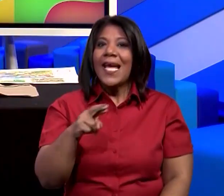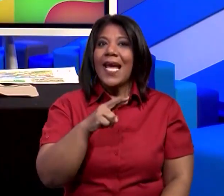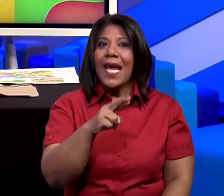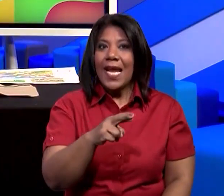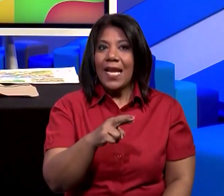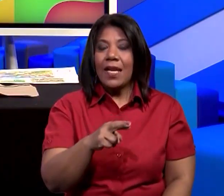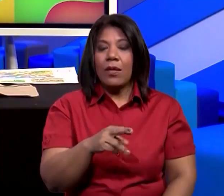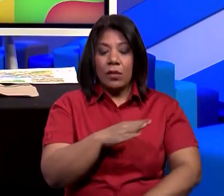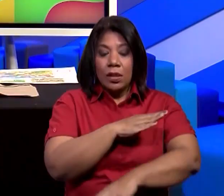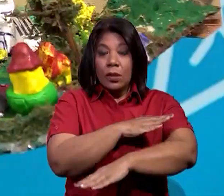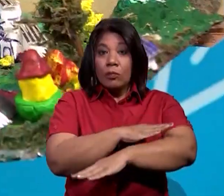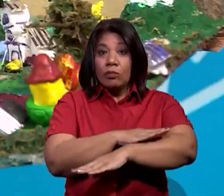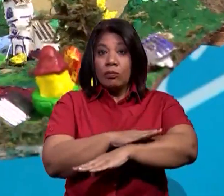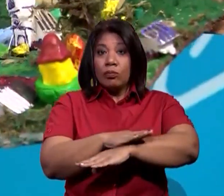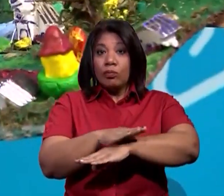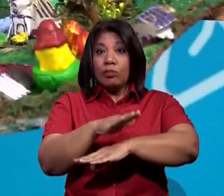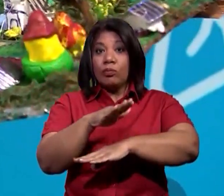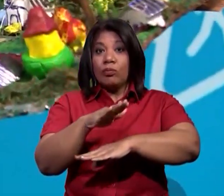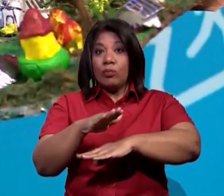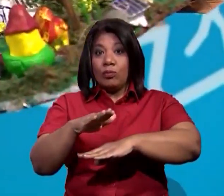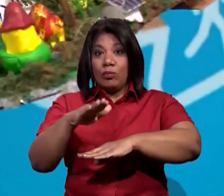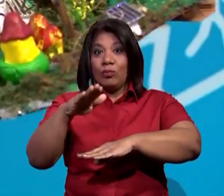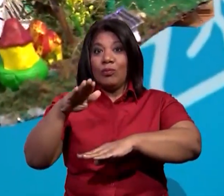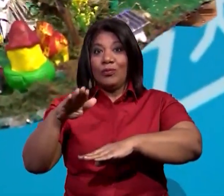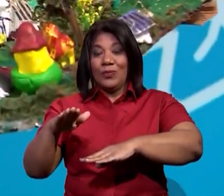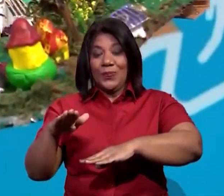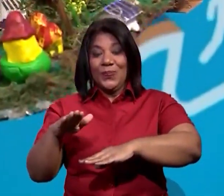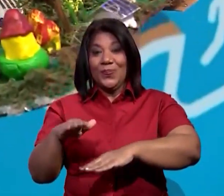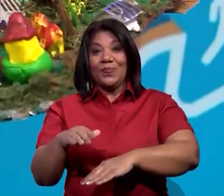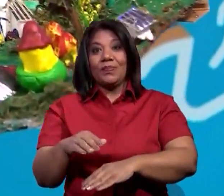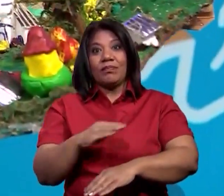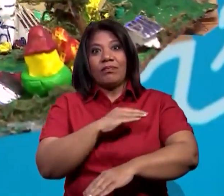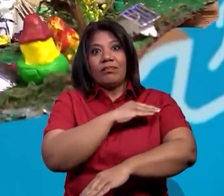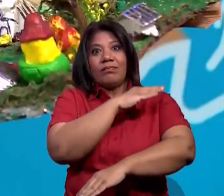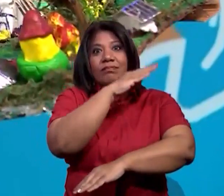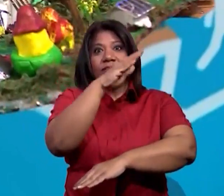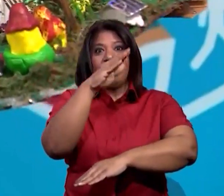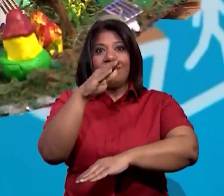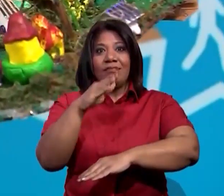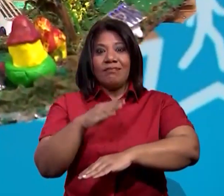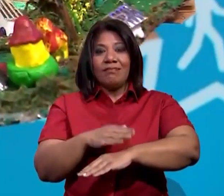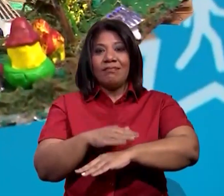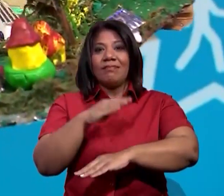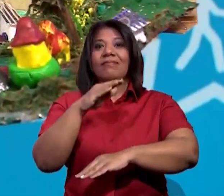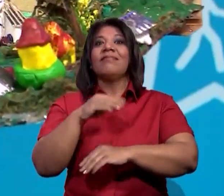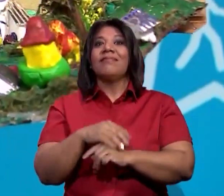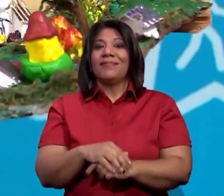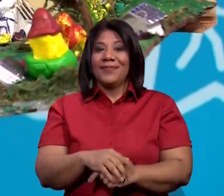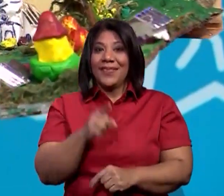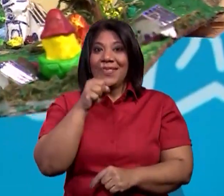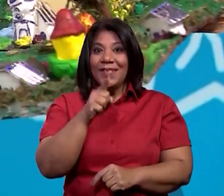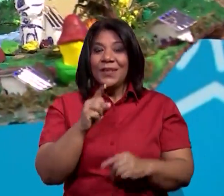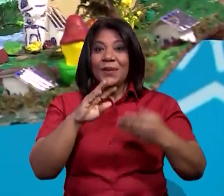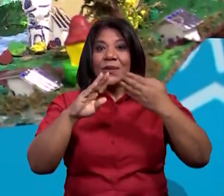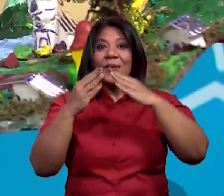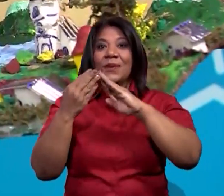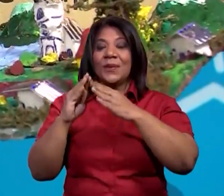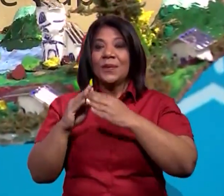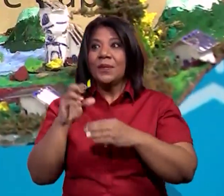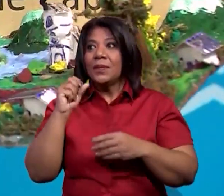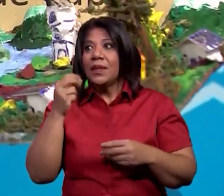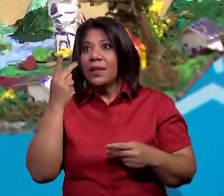Llanuras, valles, ¿verdad? Montañas, allí en su comunidad, ustedes van a